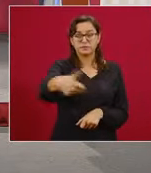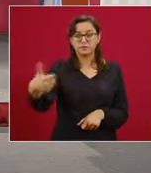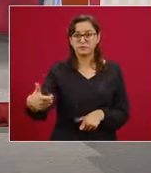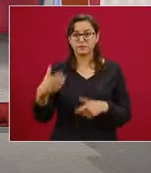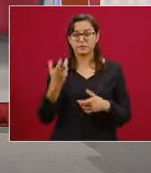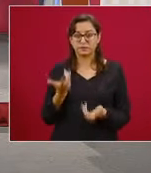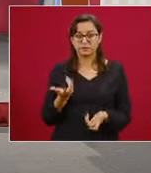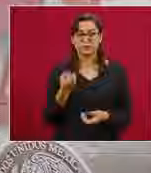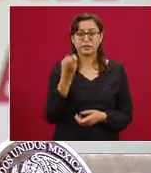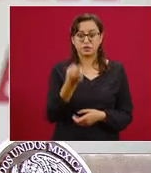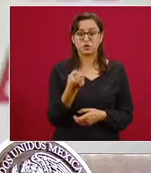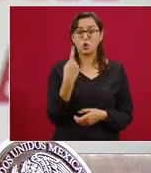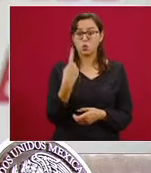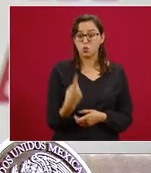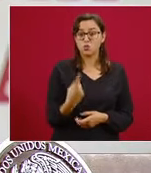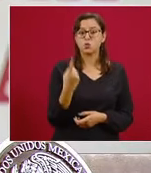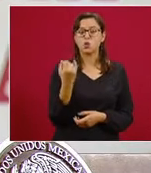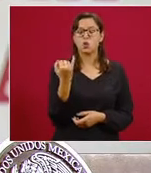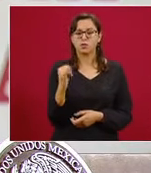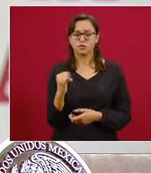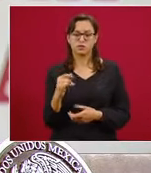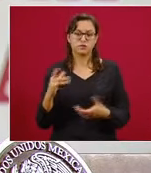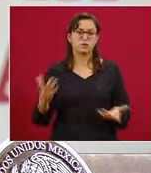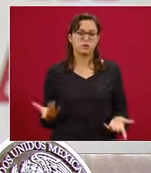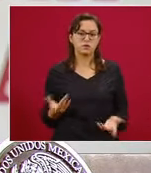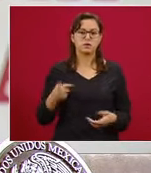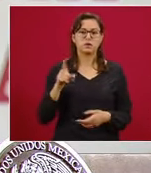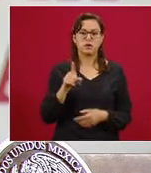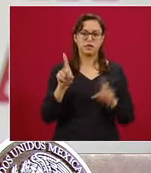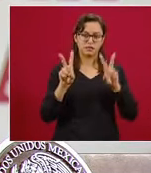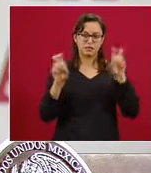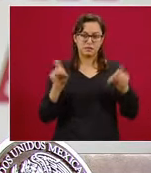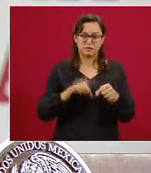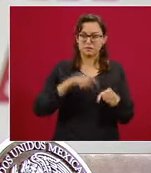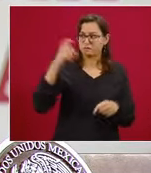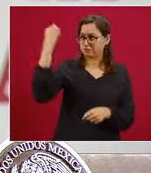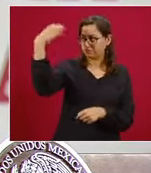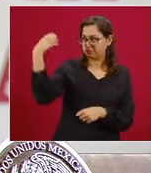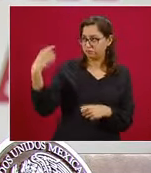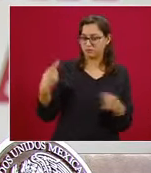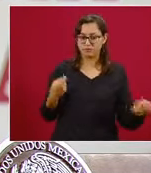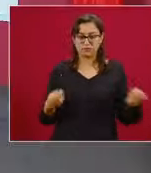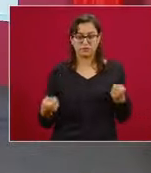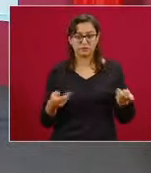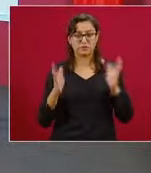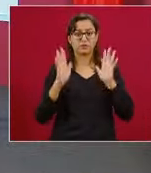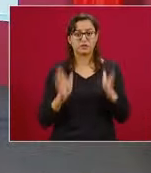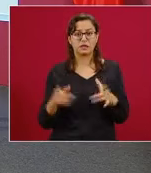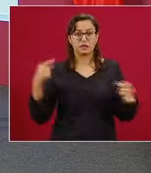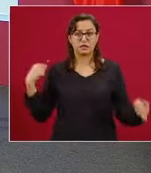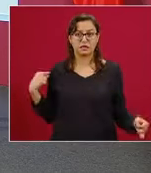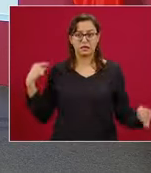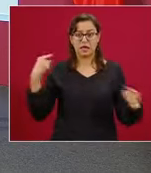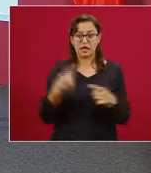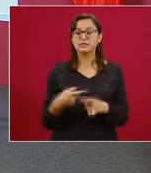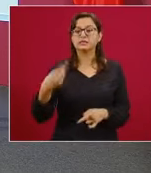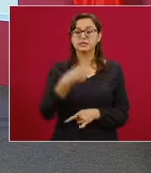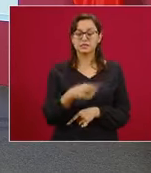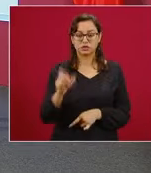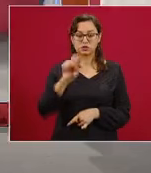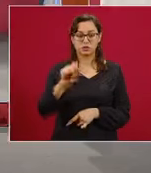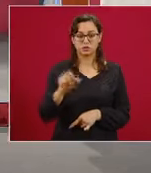de junio están guiadas por el semáforo de riesgo COVID. Cumplimos ya 121 días de este